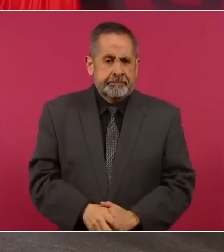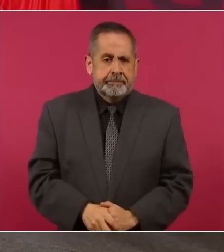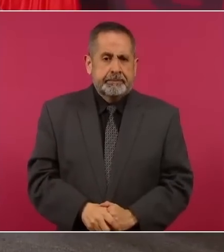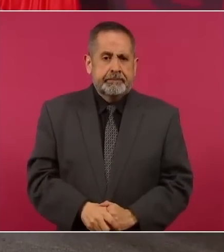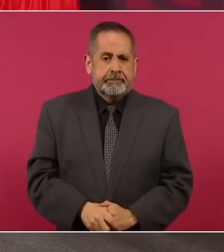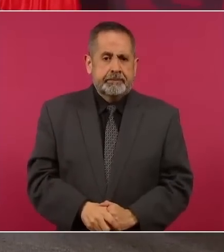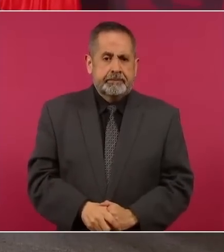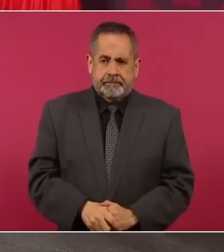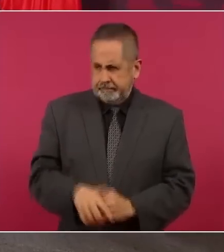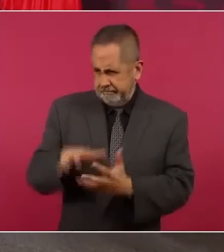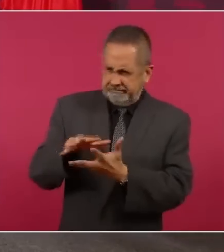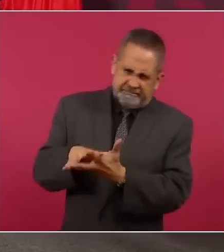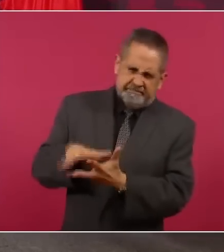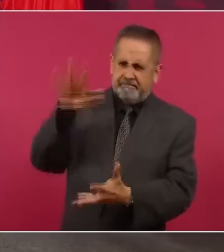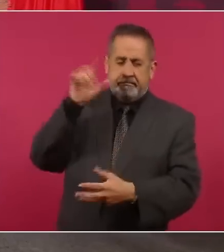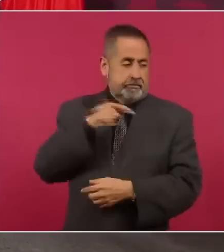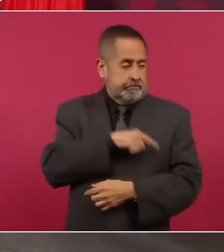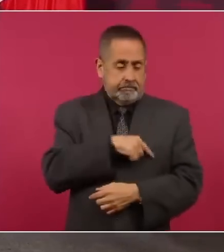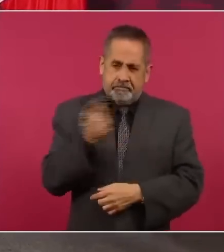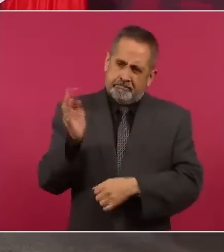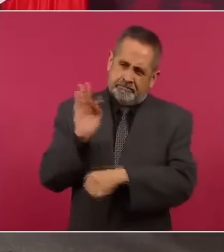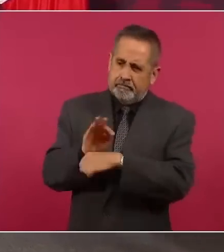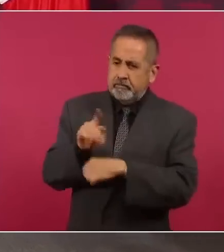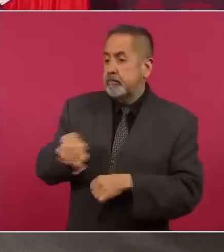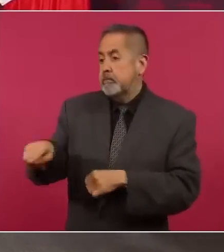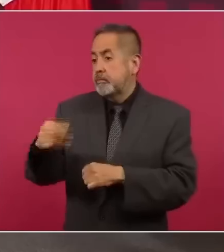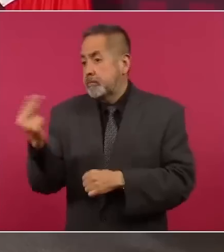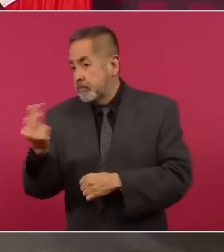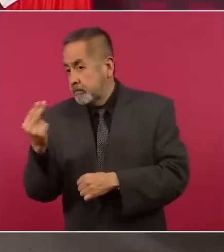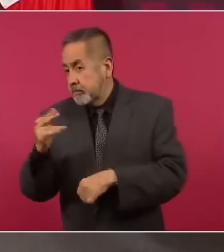de la mayoría del pueblo, de los más necesitados.